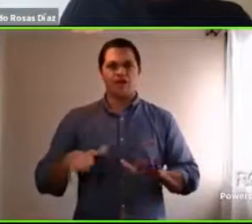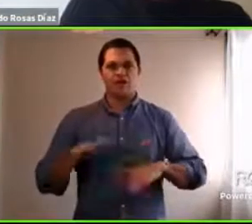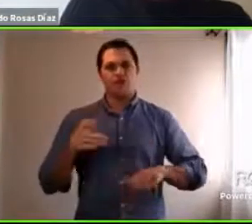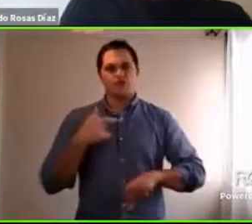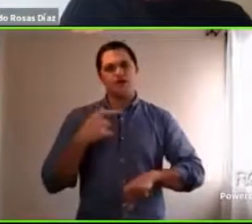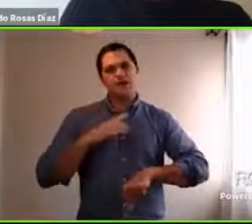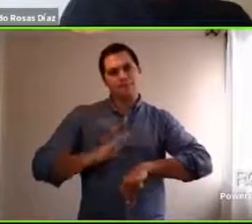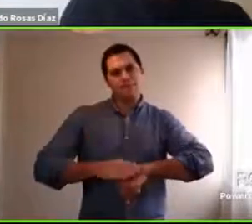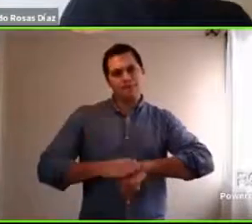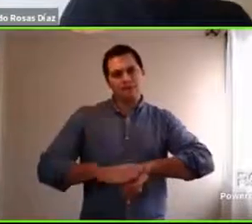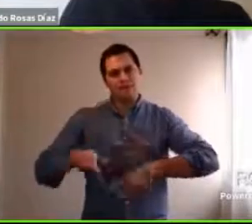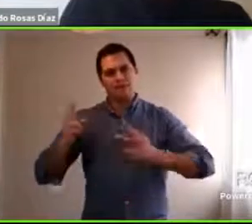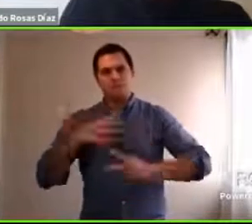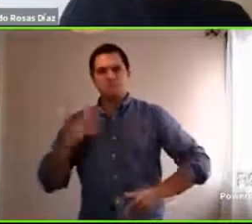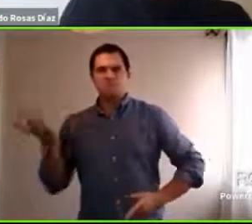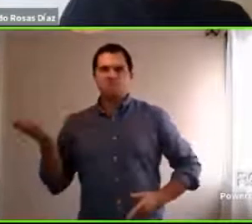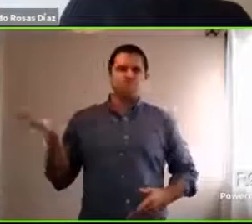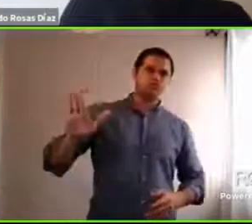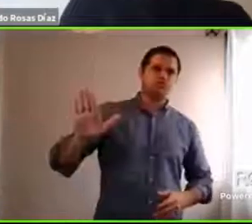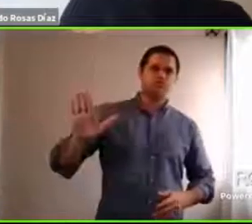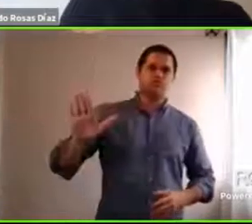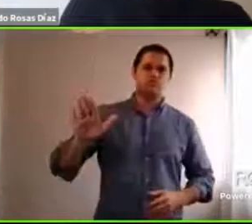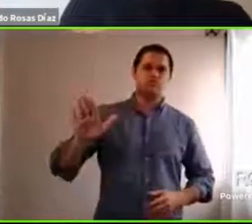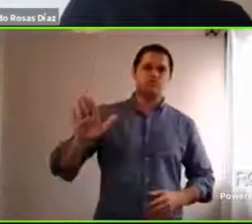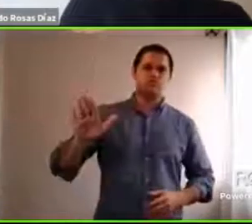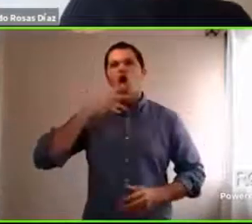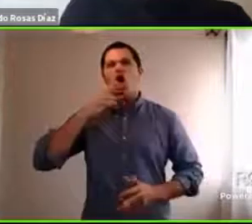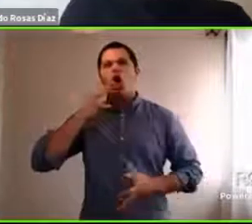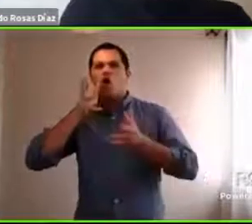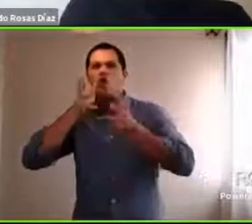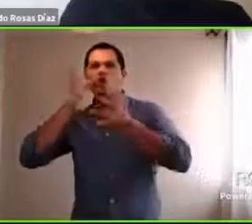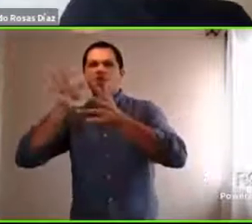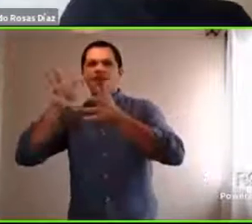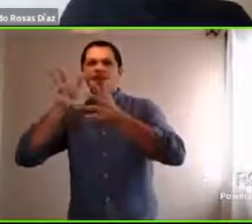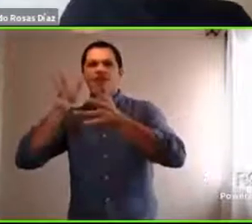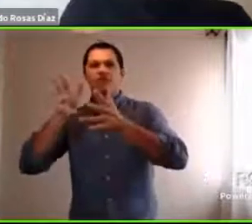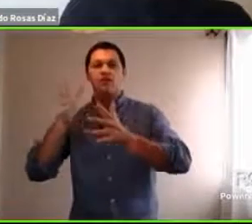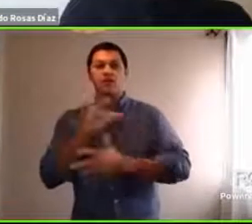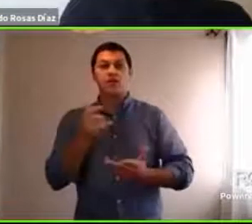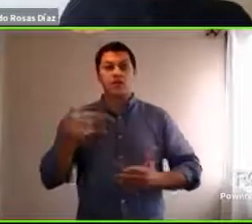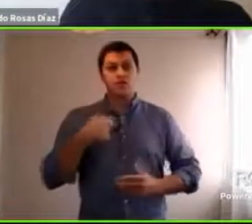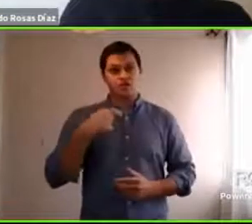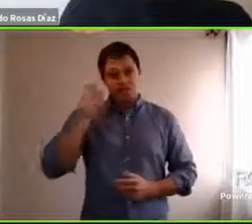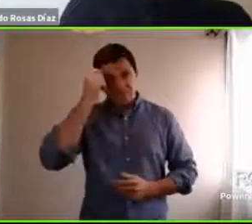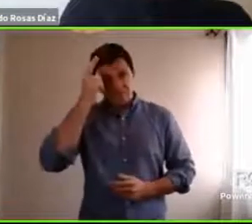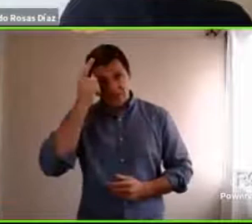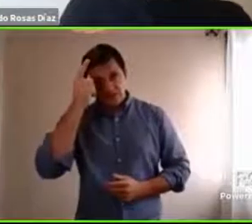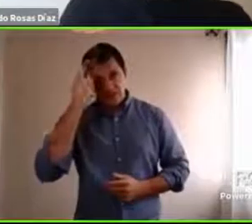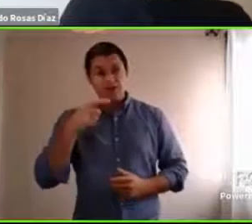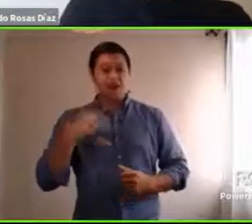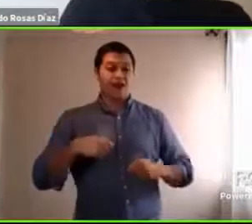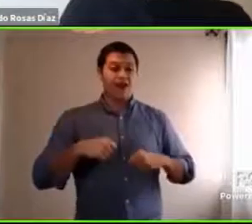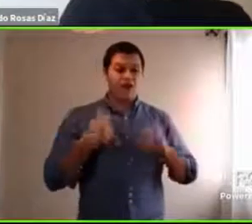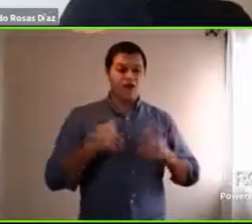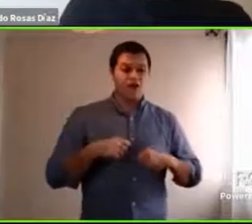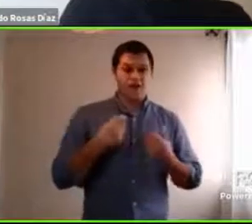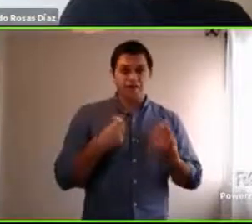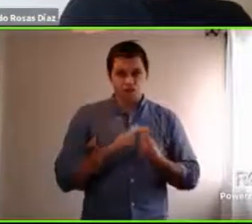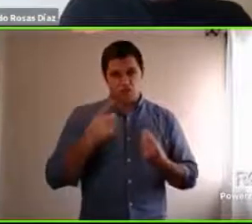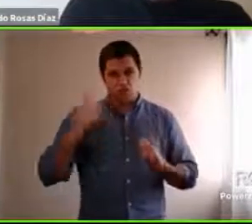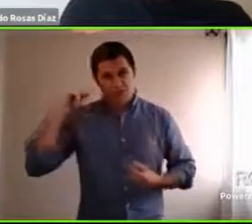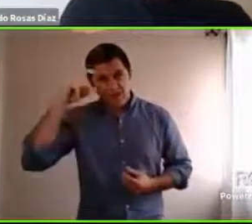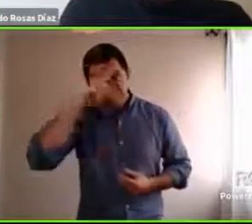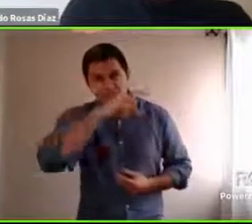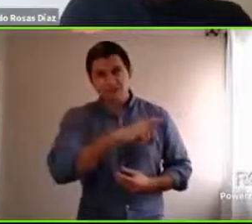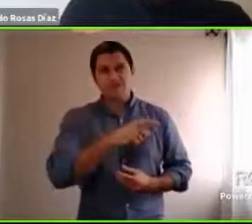o el grito o lo que fuera, porque uno entiende de que además en la adolescencia es muy difícil controlar esa impulsividad,